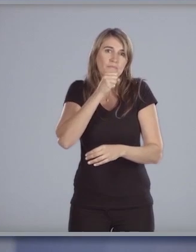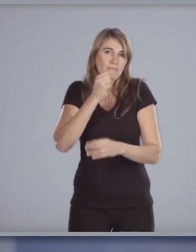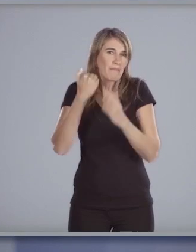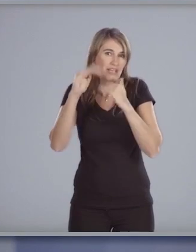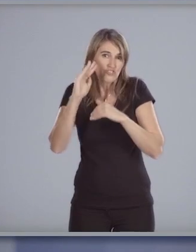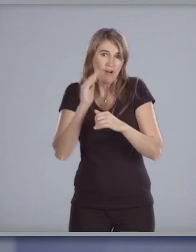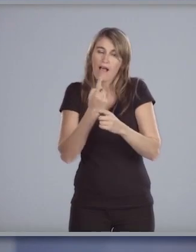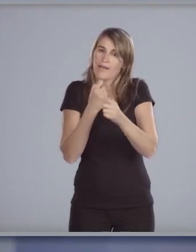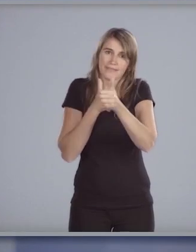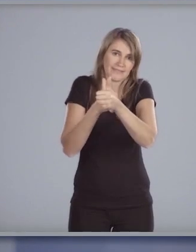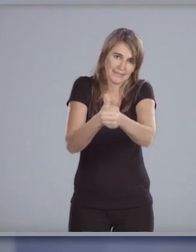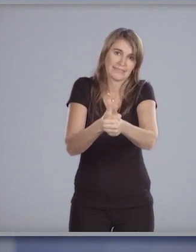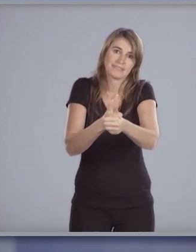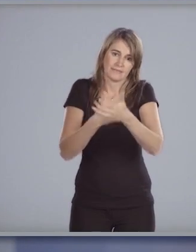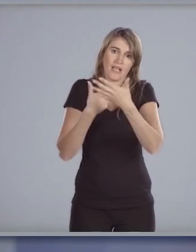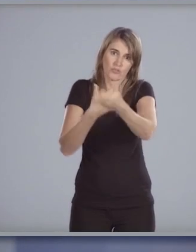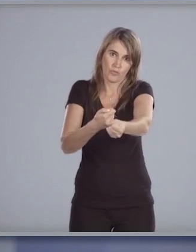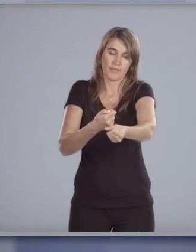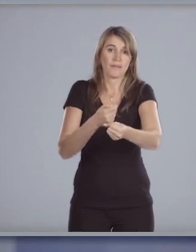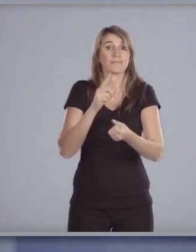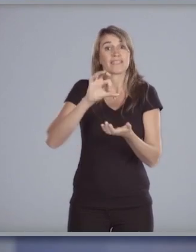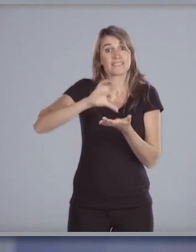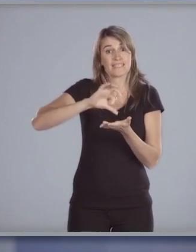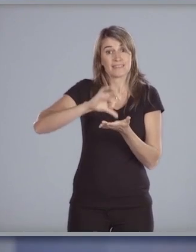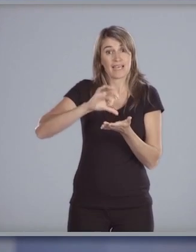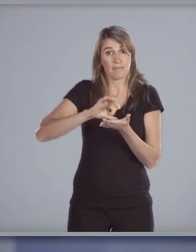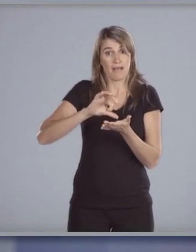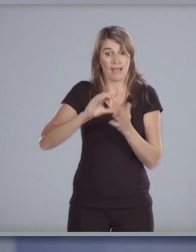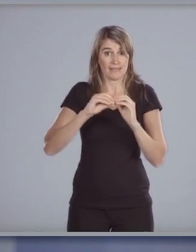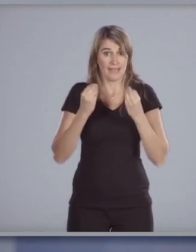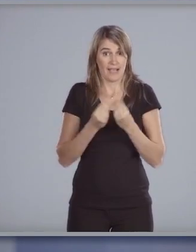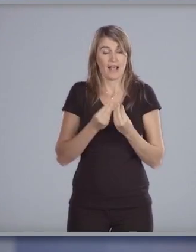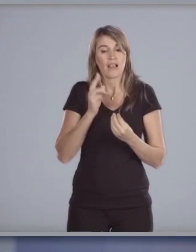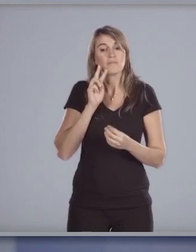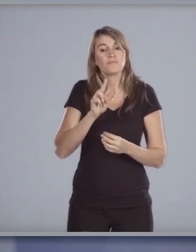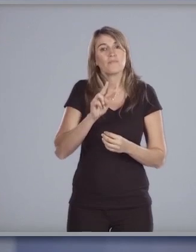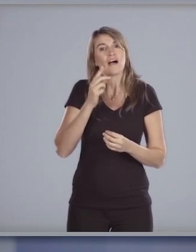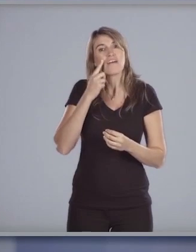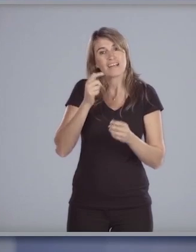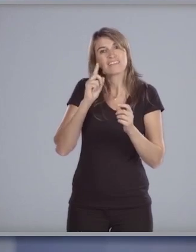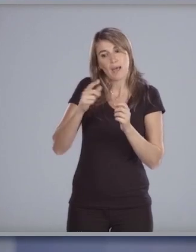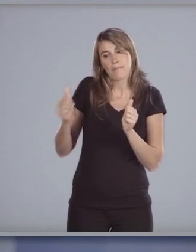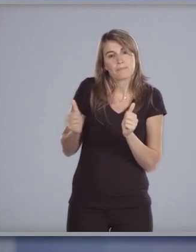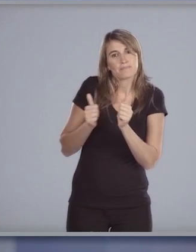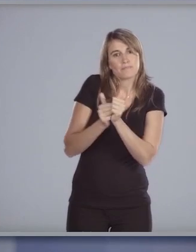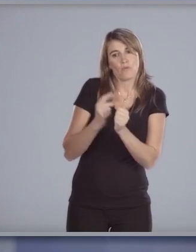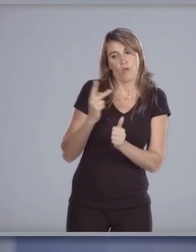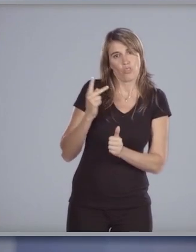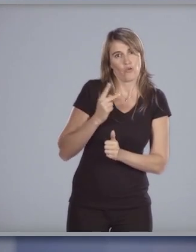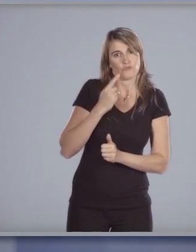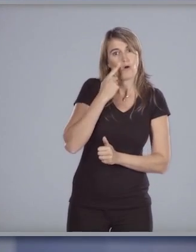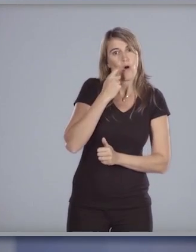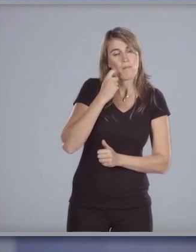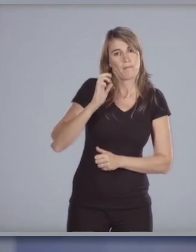pueden valerse por sí mismos el sistema promoverá la corresponsabilidad de